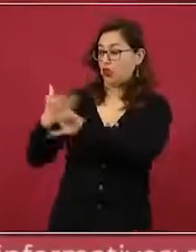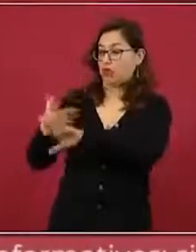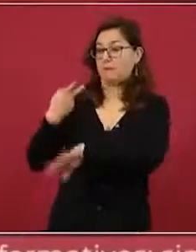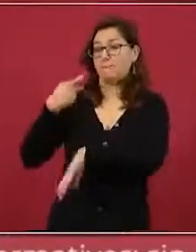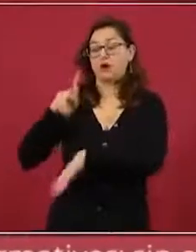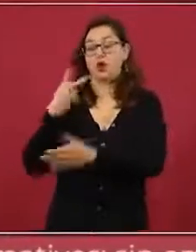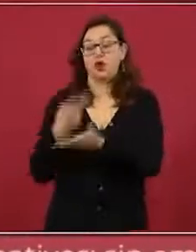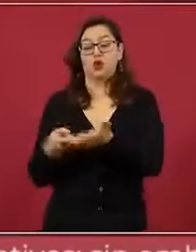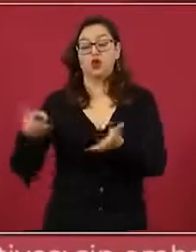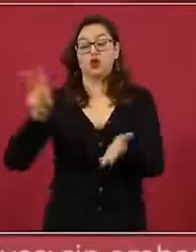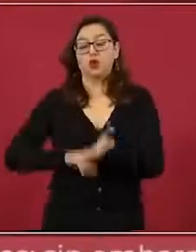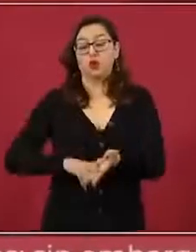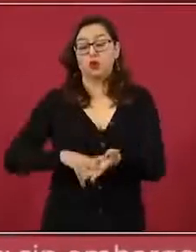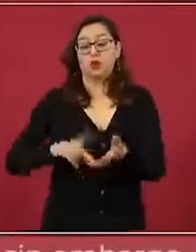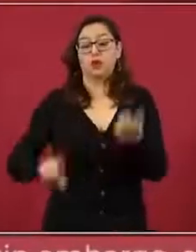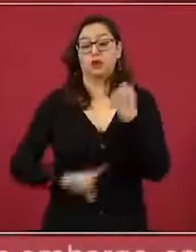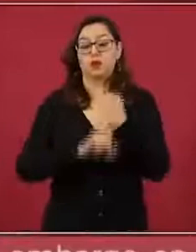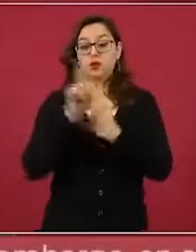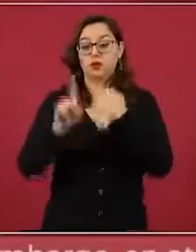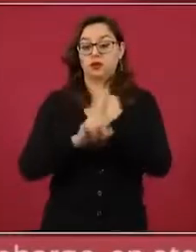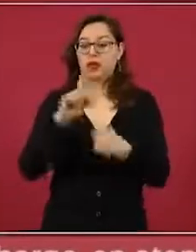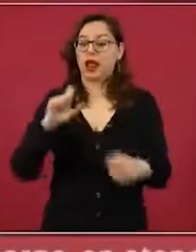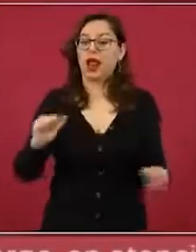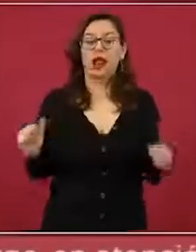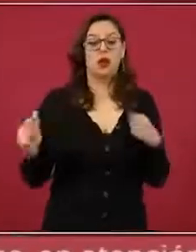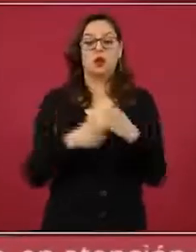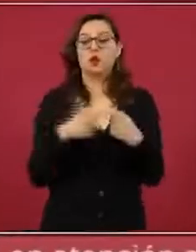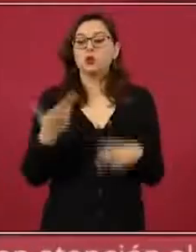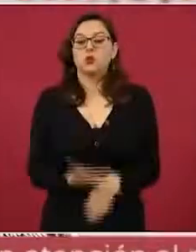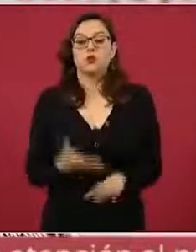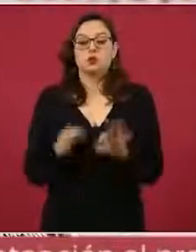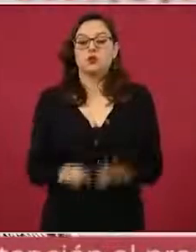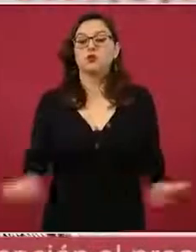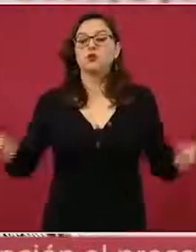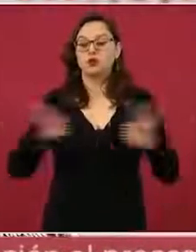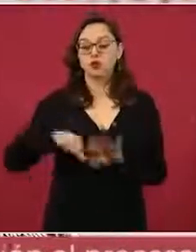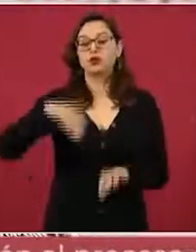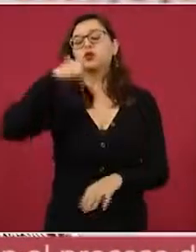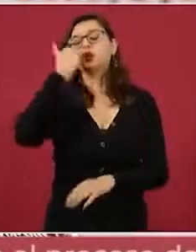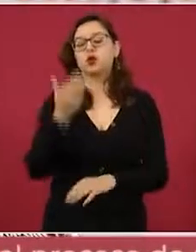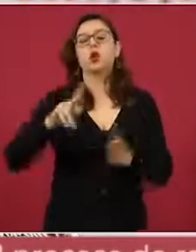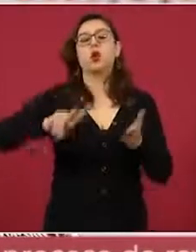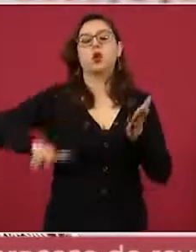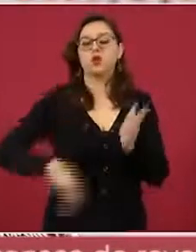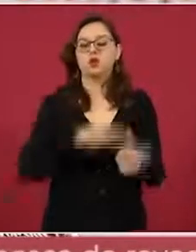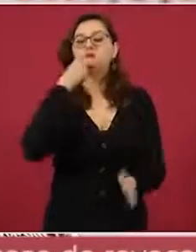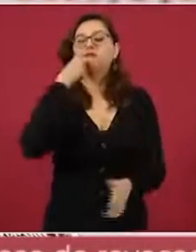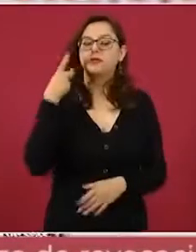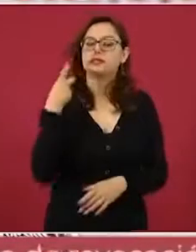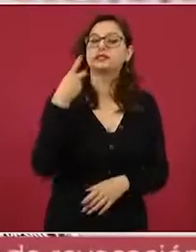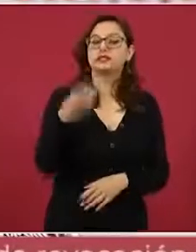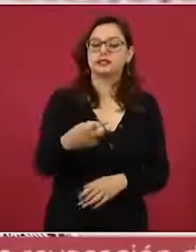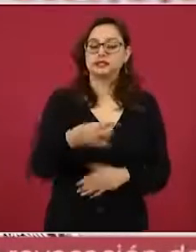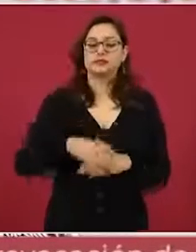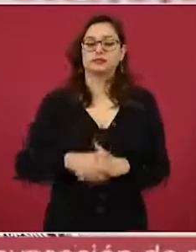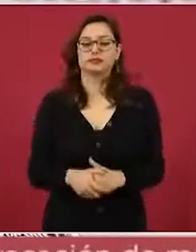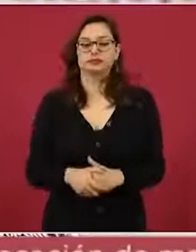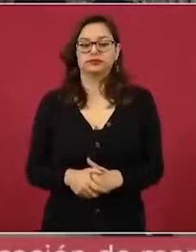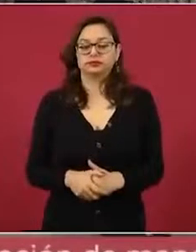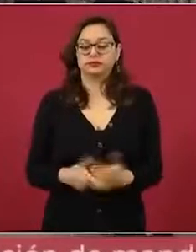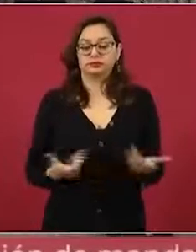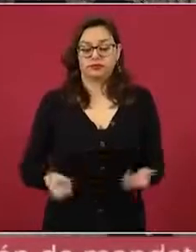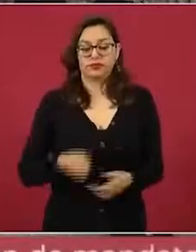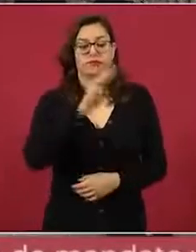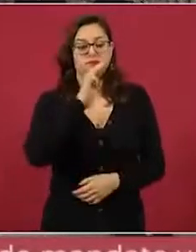Hay una parte que quiero volver a destacar, como lo hemos hecho muchas veces, nos parece completamente legítimo. Una